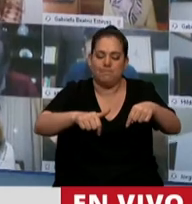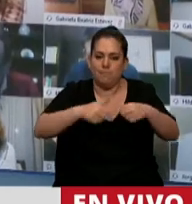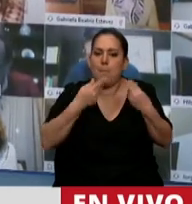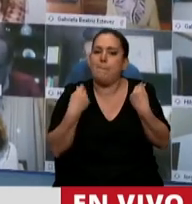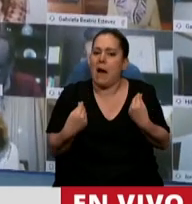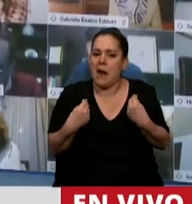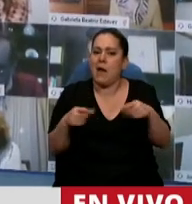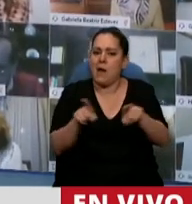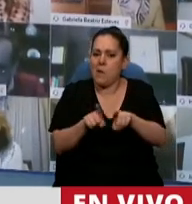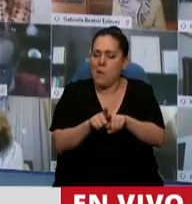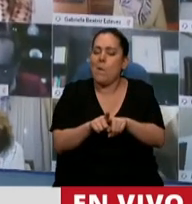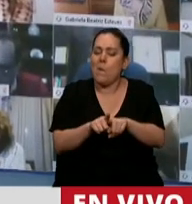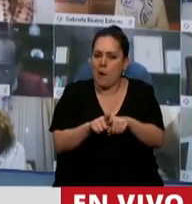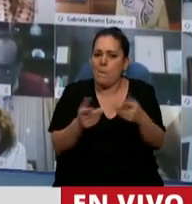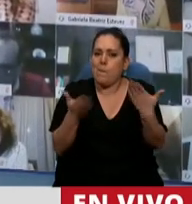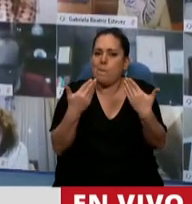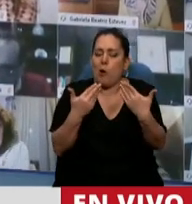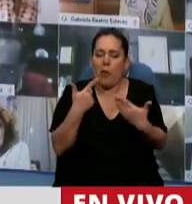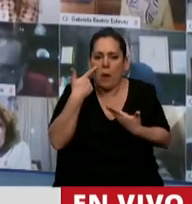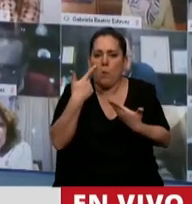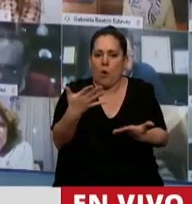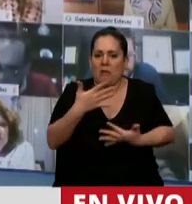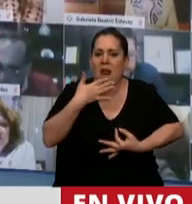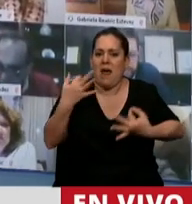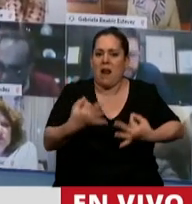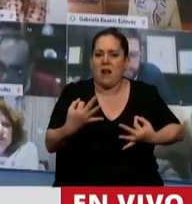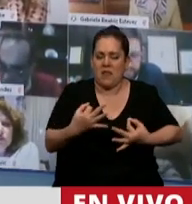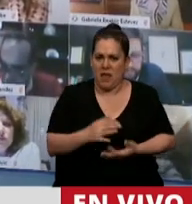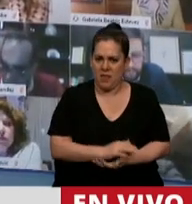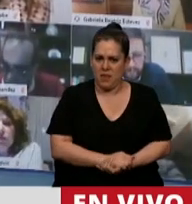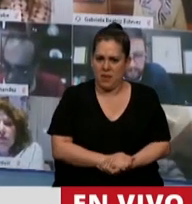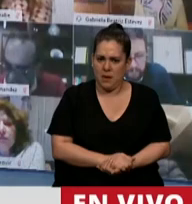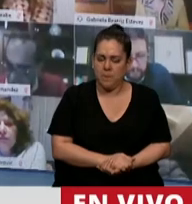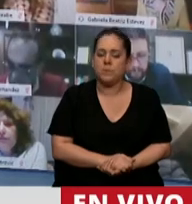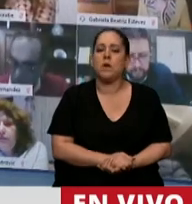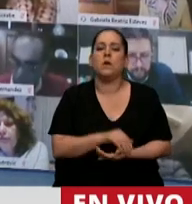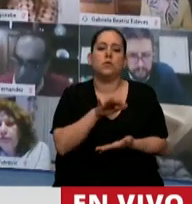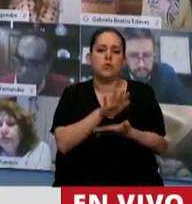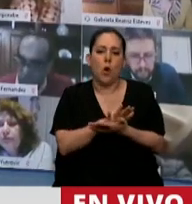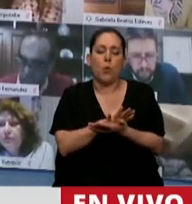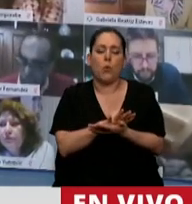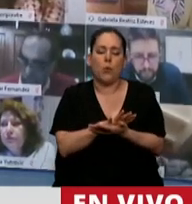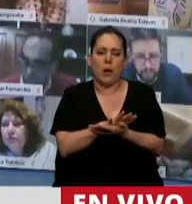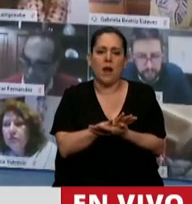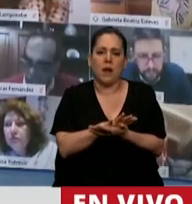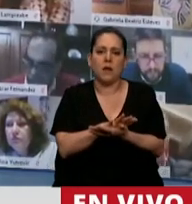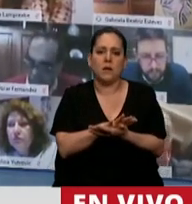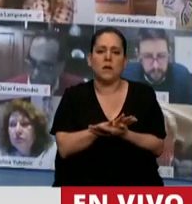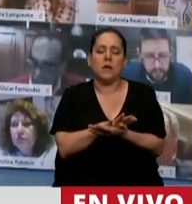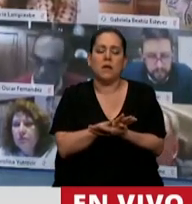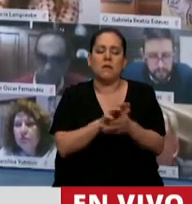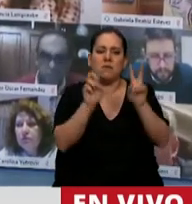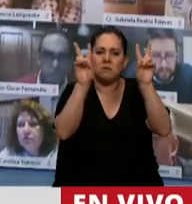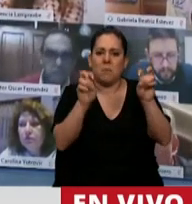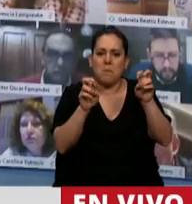poner sobre la mesa una realidad en cuanto al